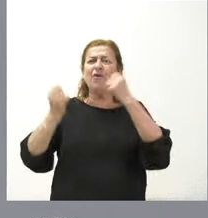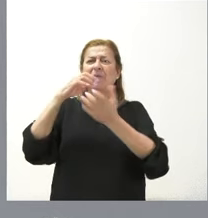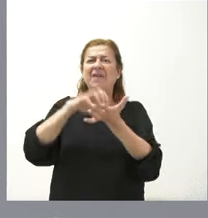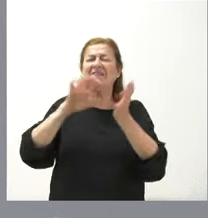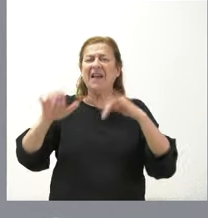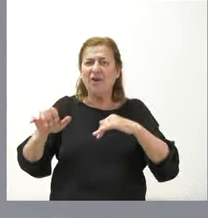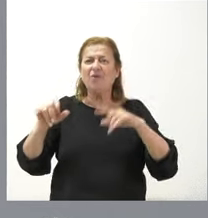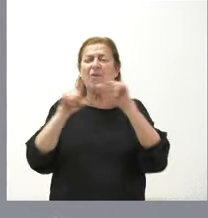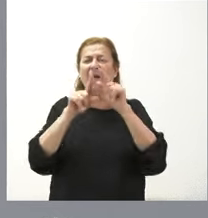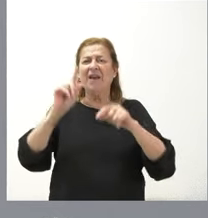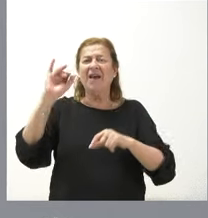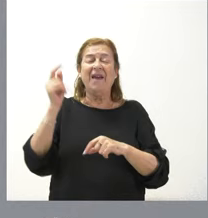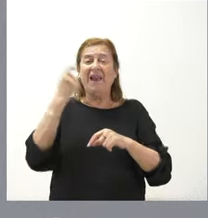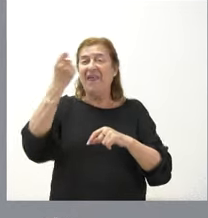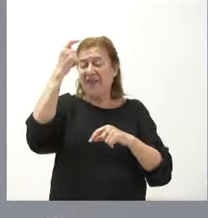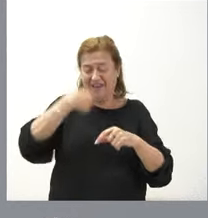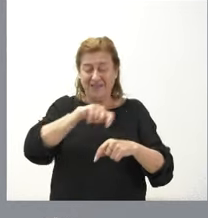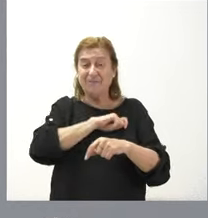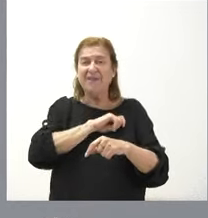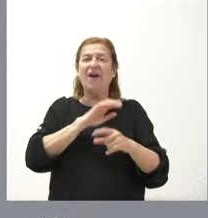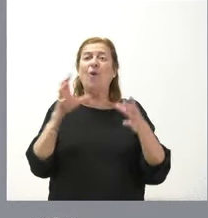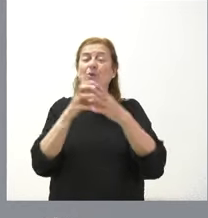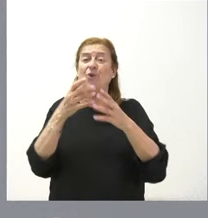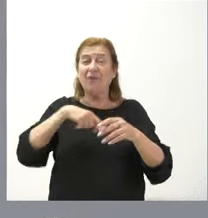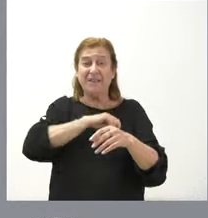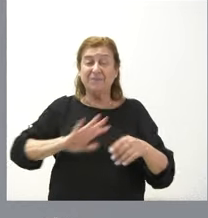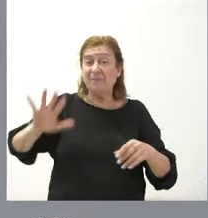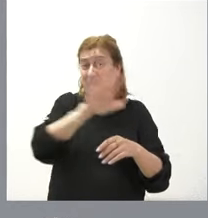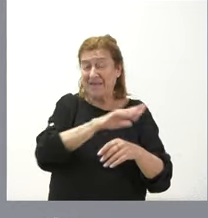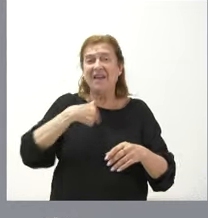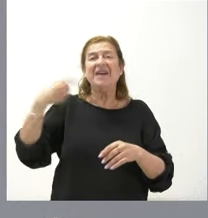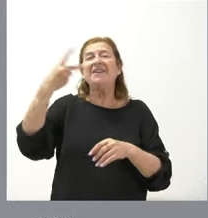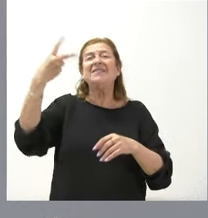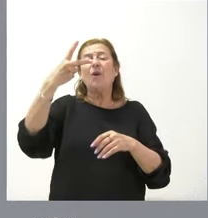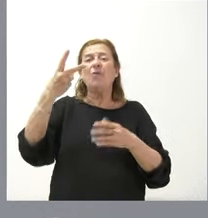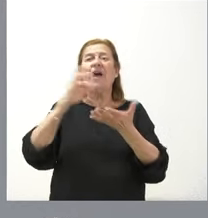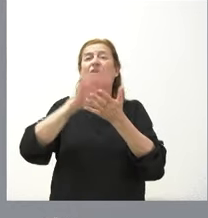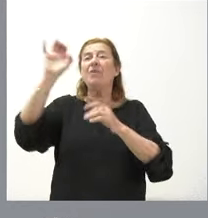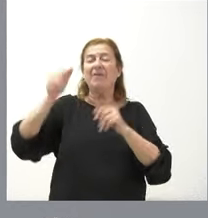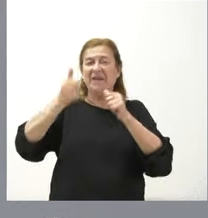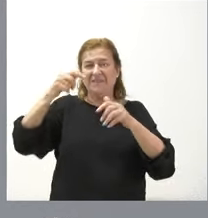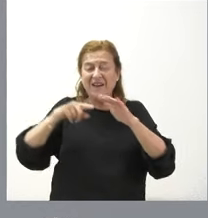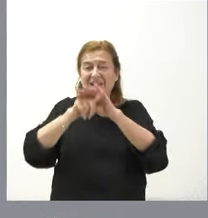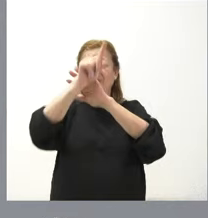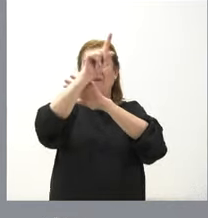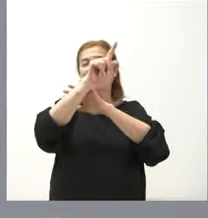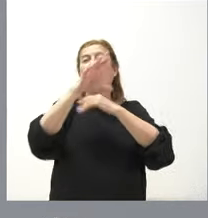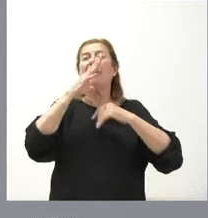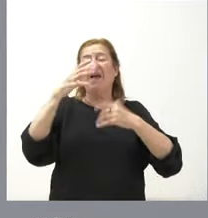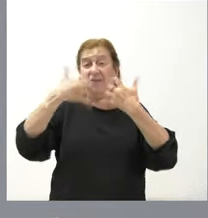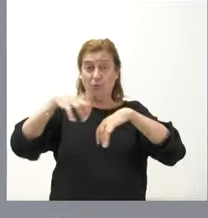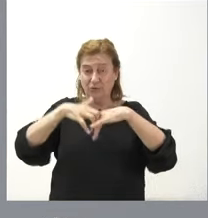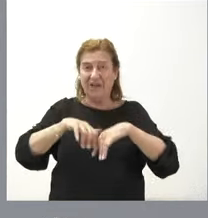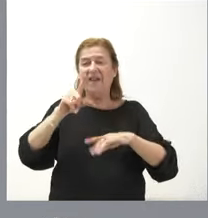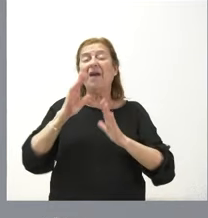lideró dentro de España las exportaciones dentro del conjunto nacional y fuimos la segunda comunidad autónoma con mayor crecimiento el índice de producción industrial y